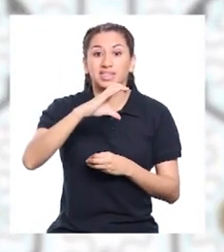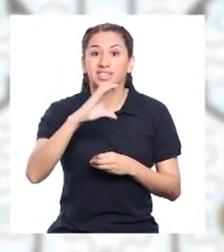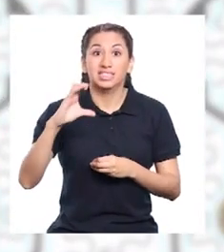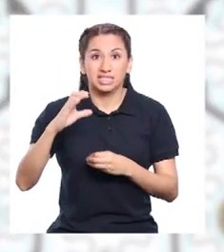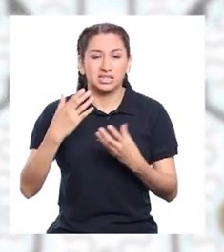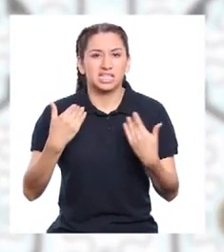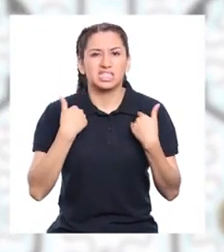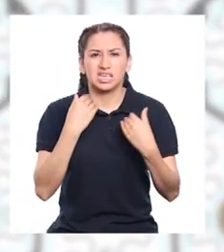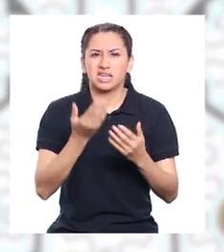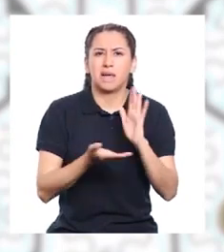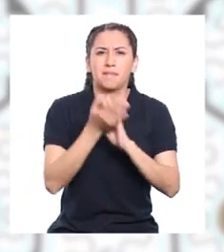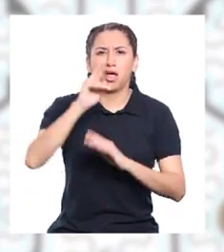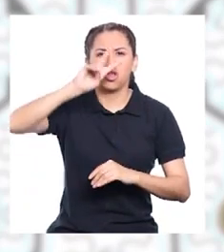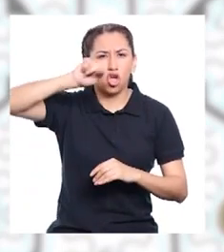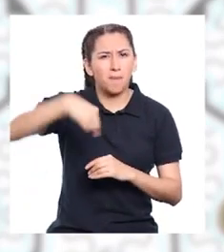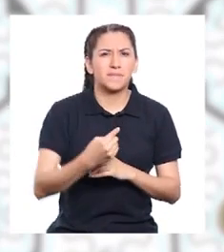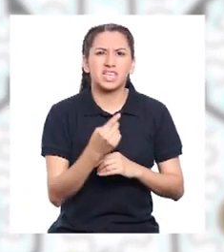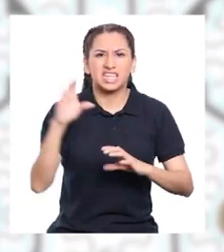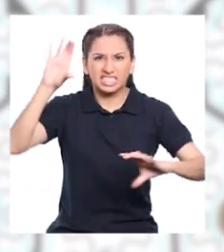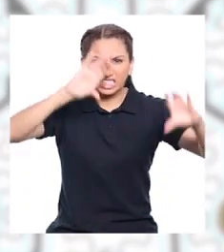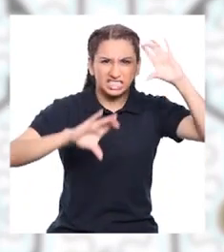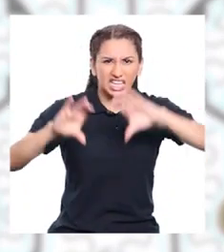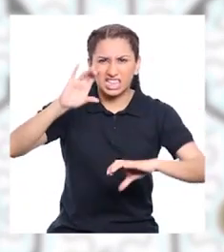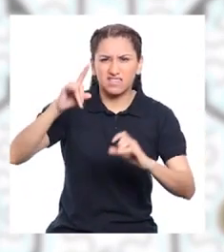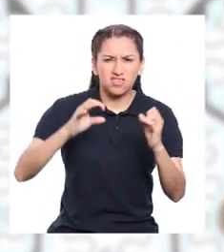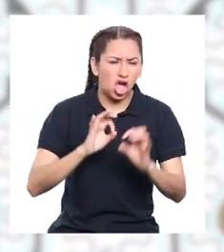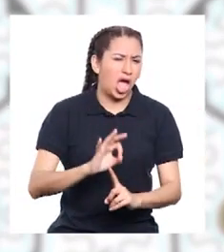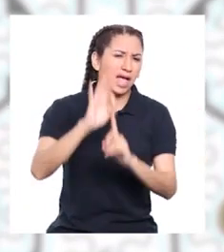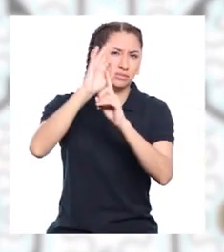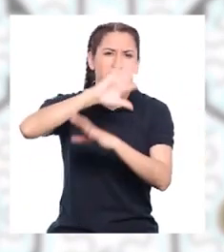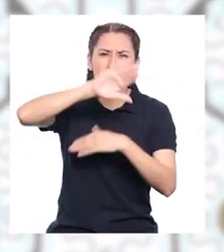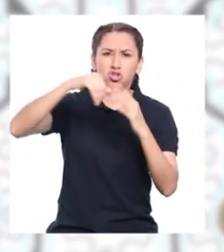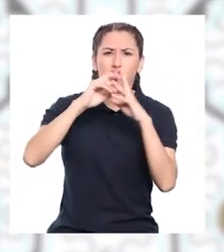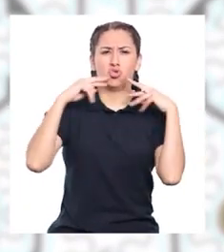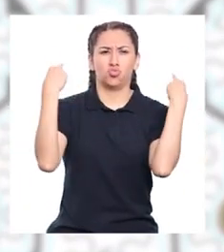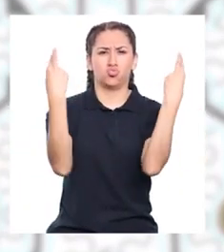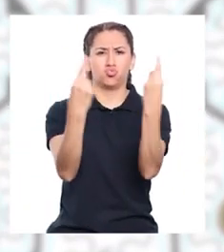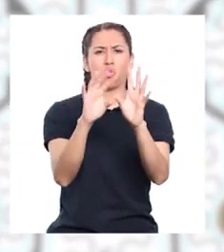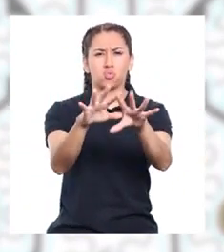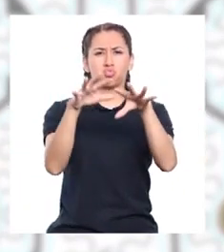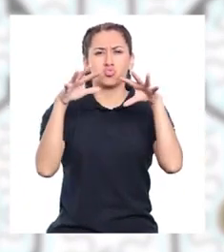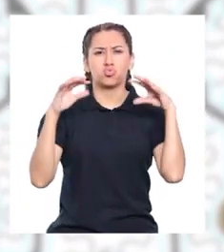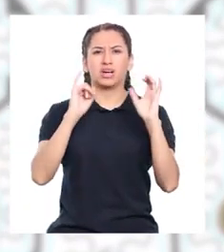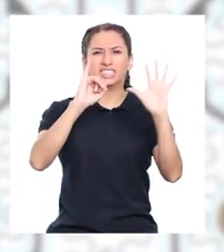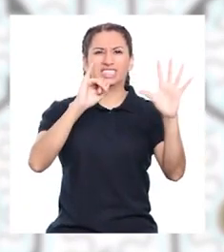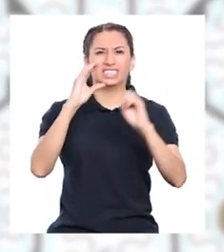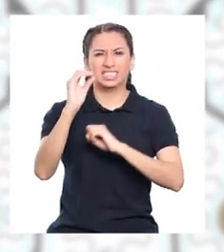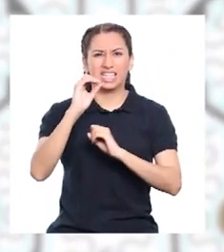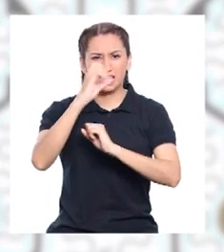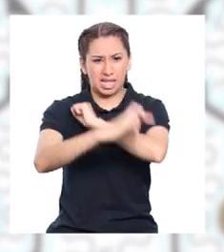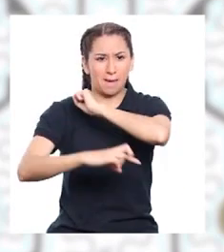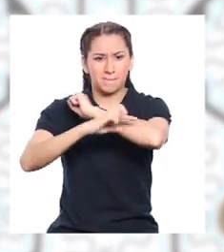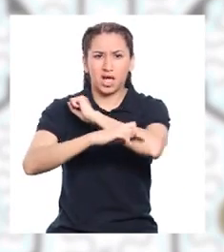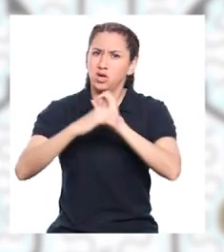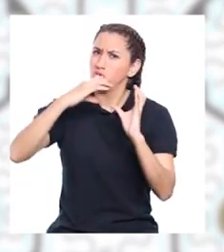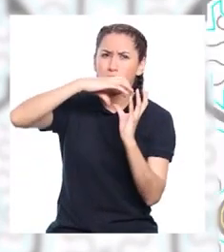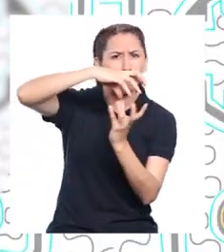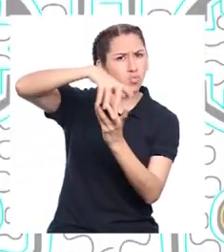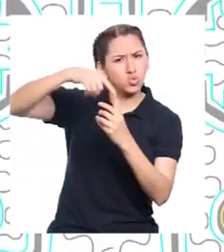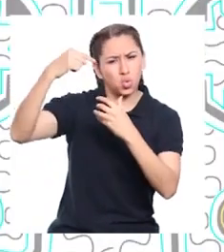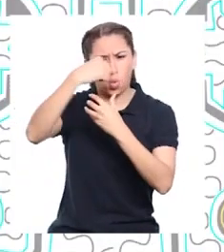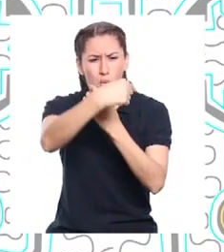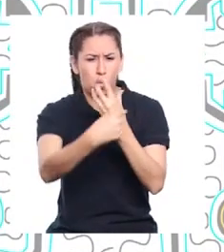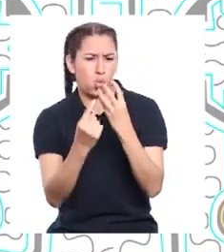que está constituido por más de 2.500 científicos y expertos técnicos de más de 60 países de todo el mundo.